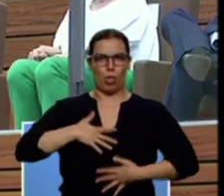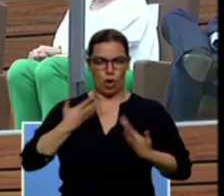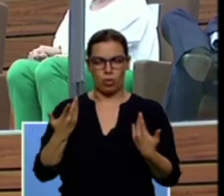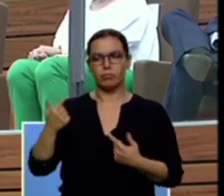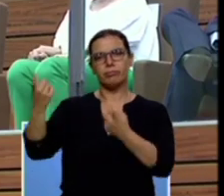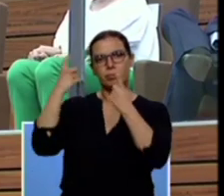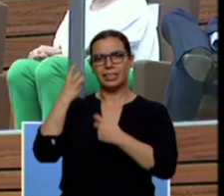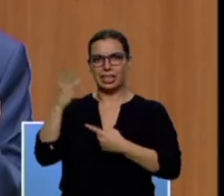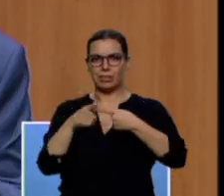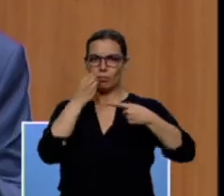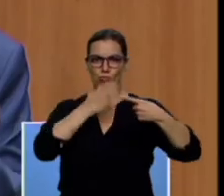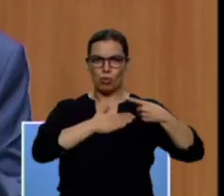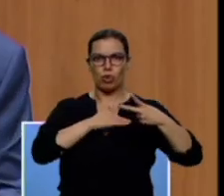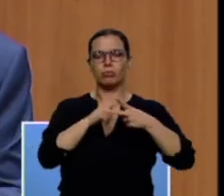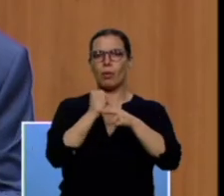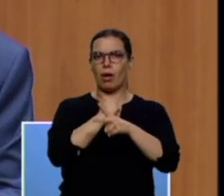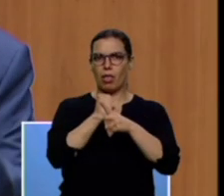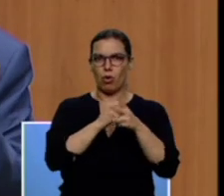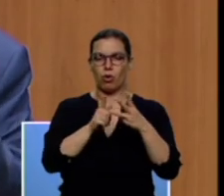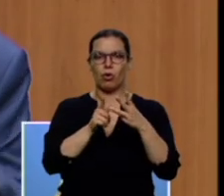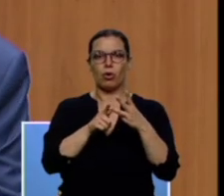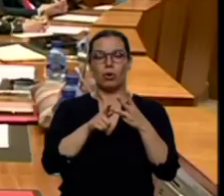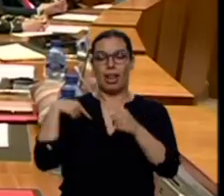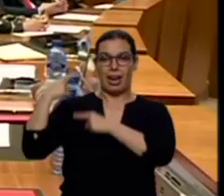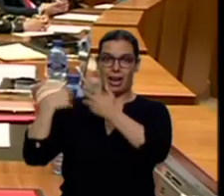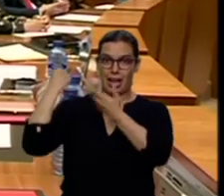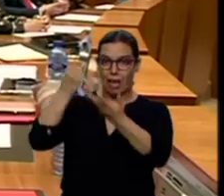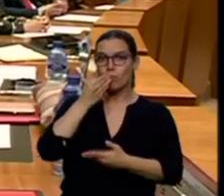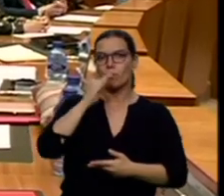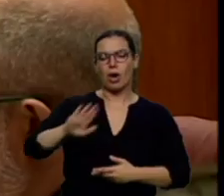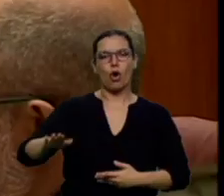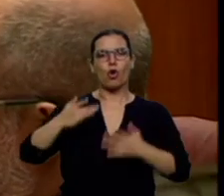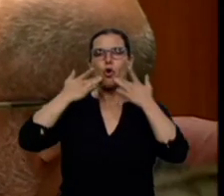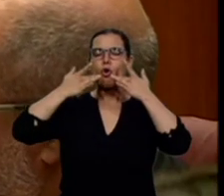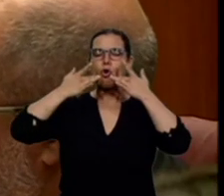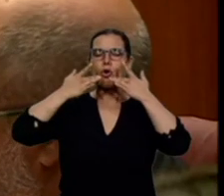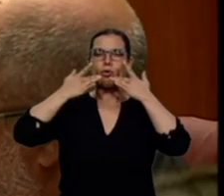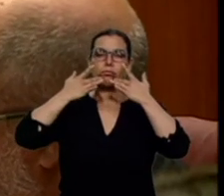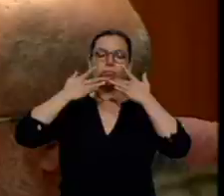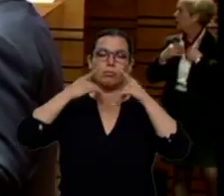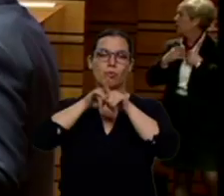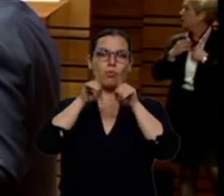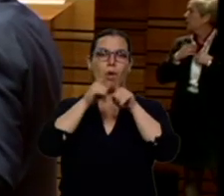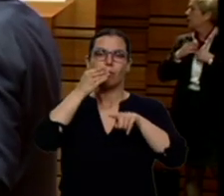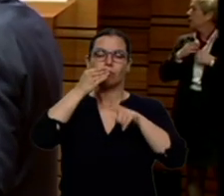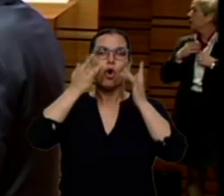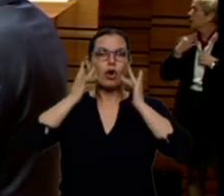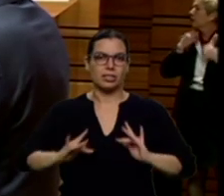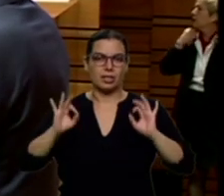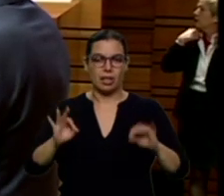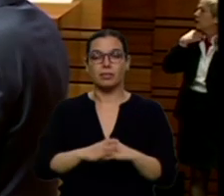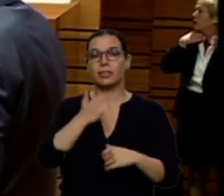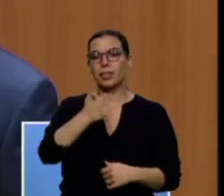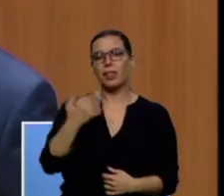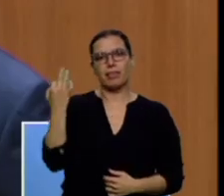persona trabajadora. No hay mejor legado que la honestidad. Dice que sería desleal, descortés e injusto no reconocer los avances